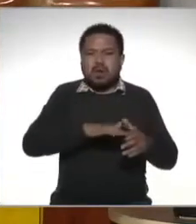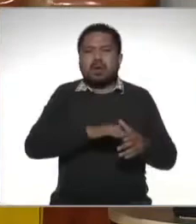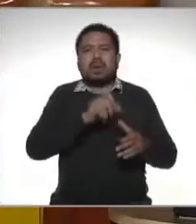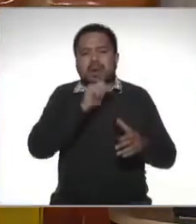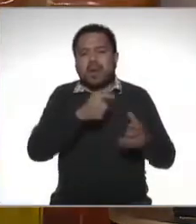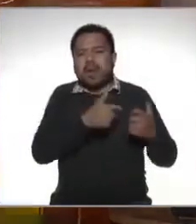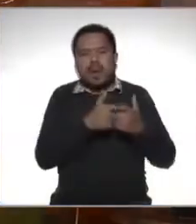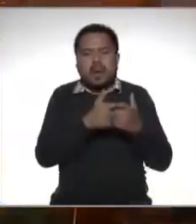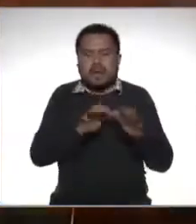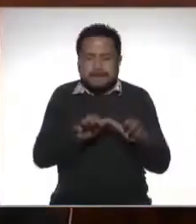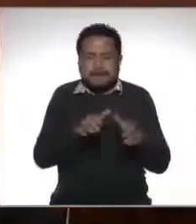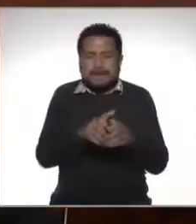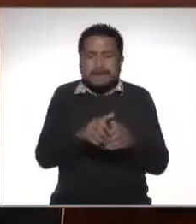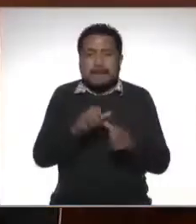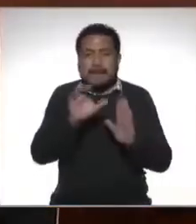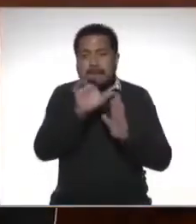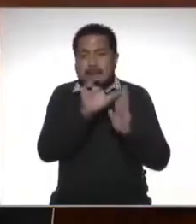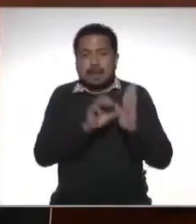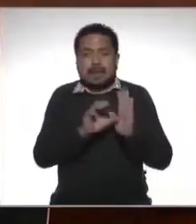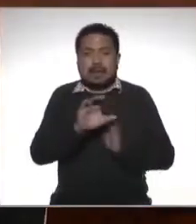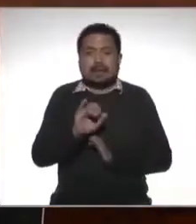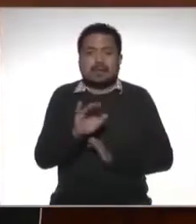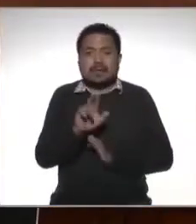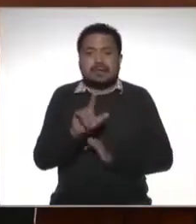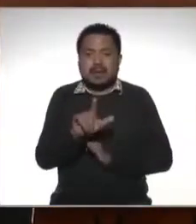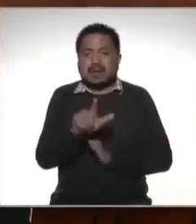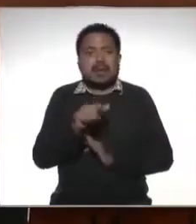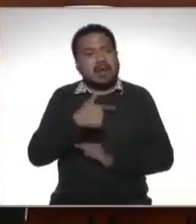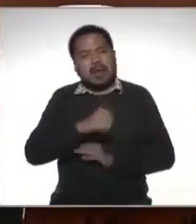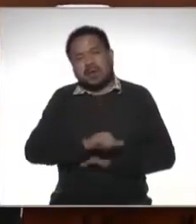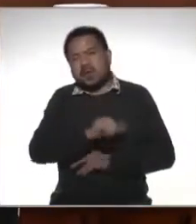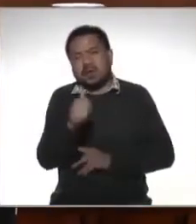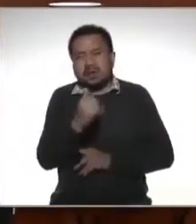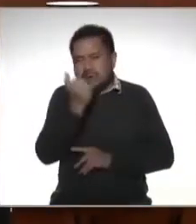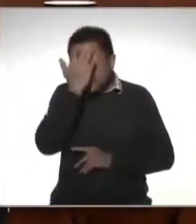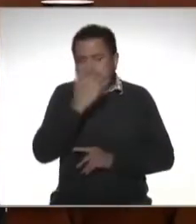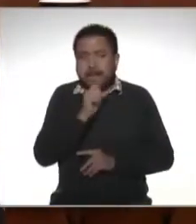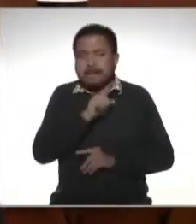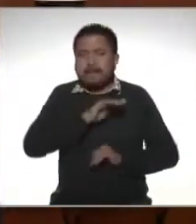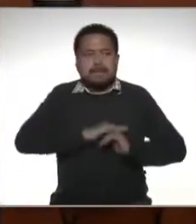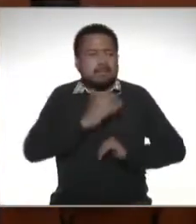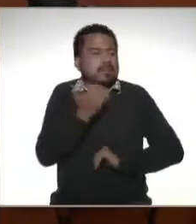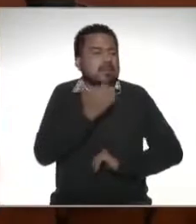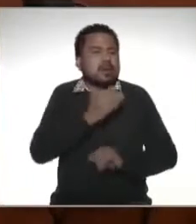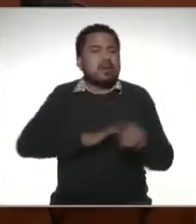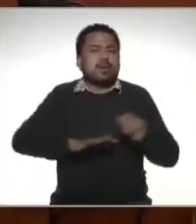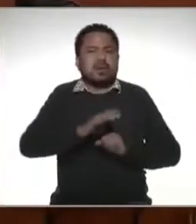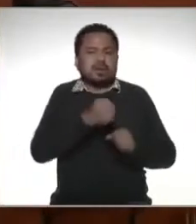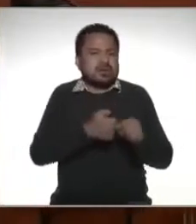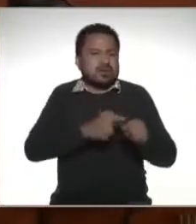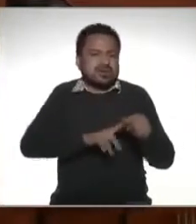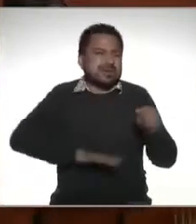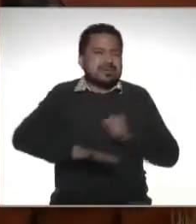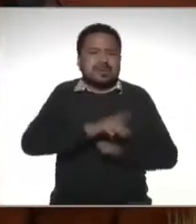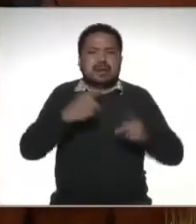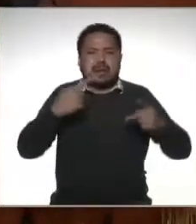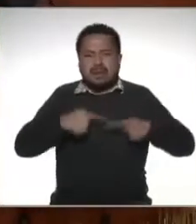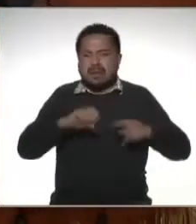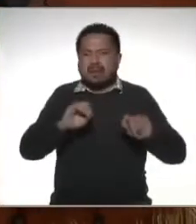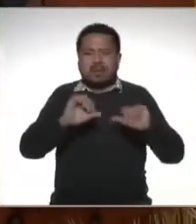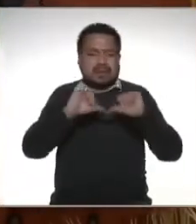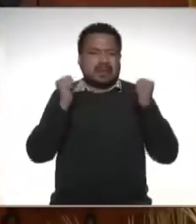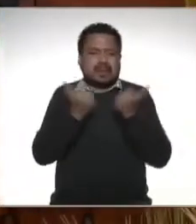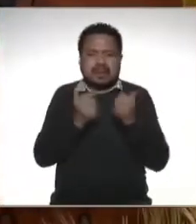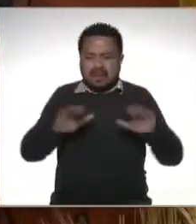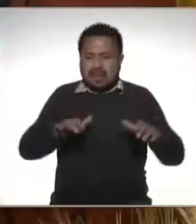cooperativas y en el código civil tenemos otras figuras que también son muy comunes que son la sociedad civil o la asociación